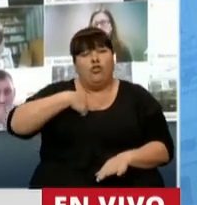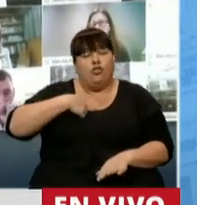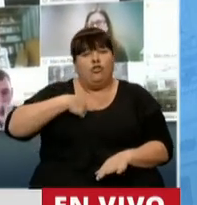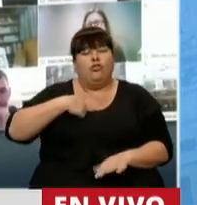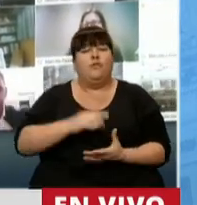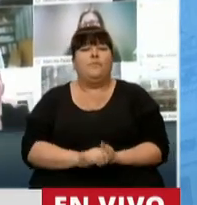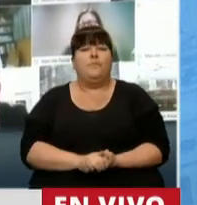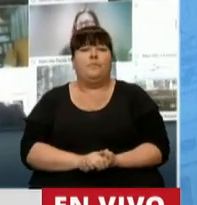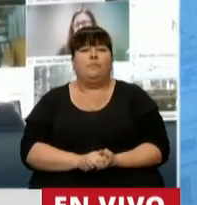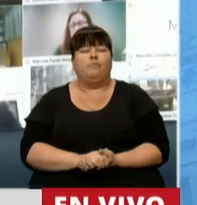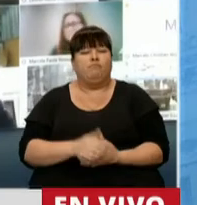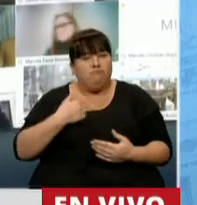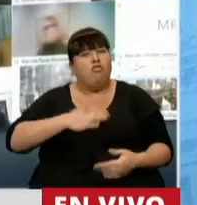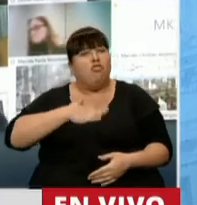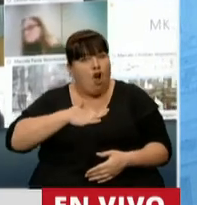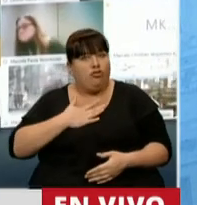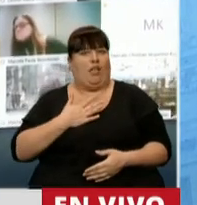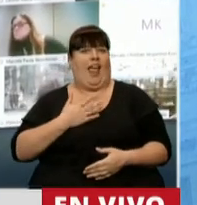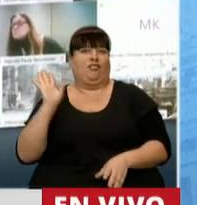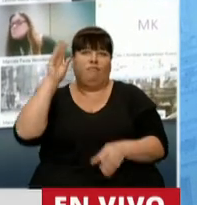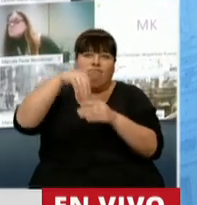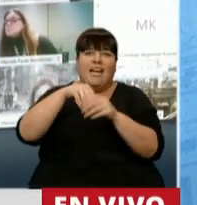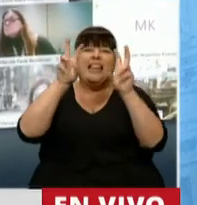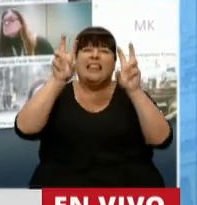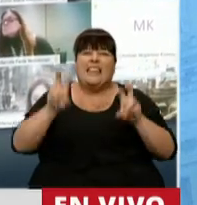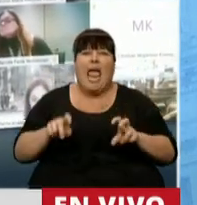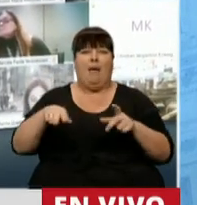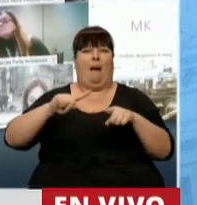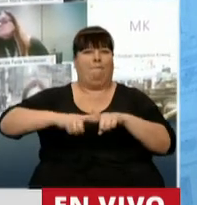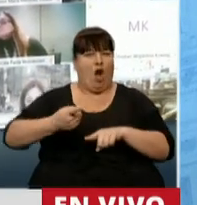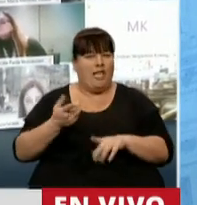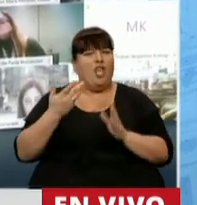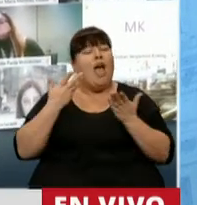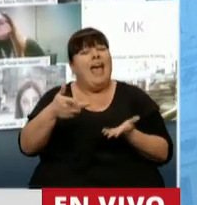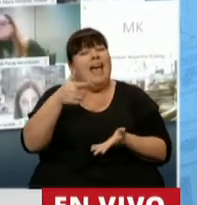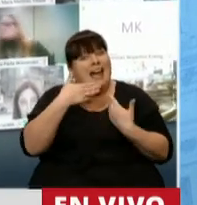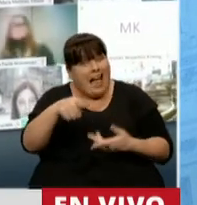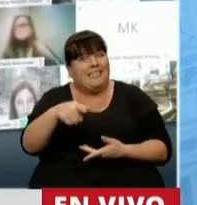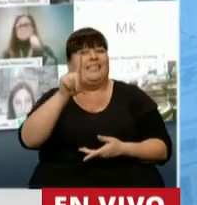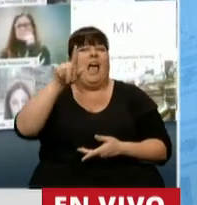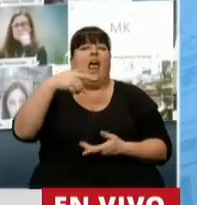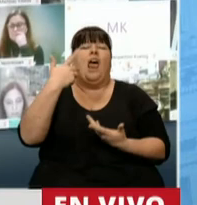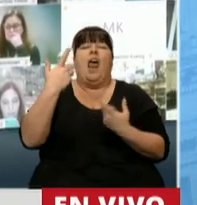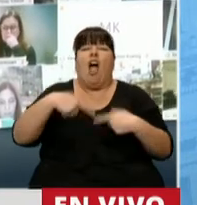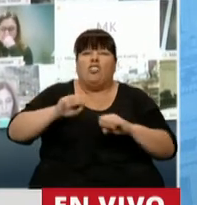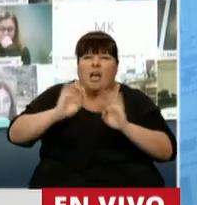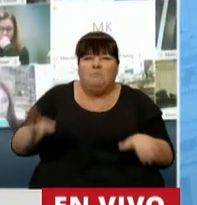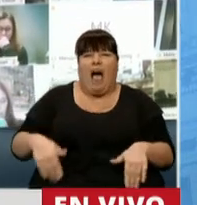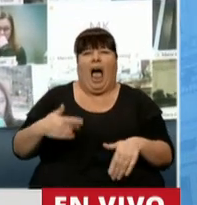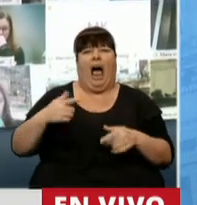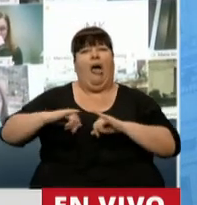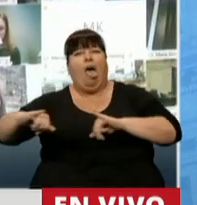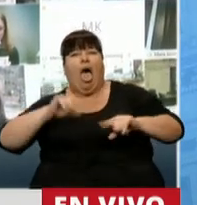celebro que se hayan incorporado nuevos temas a la agenda política porque eso hace que la miseria y que la